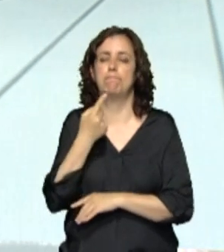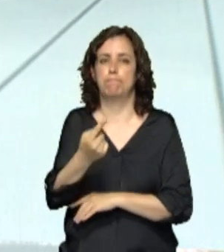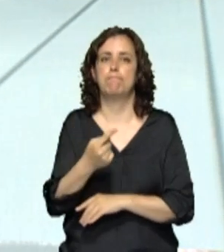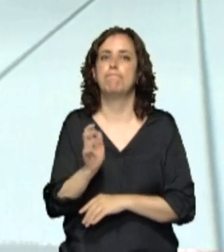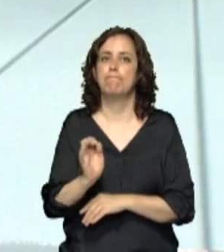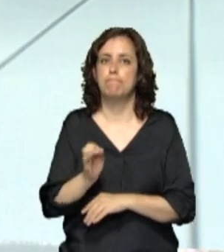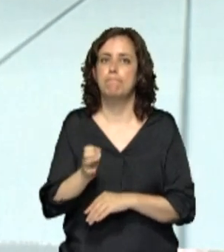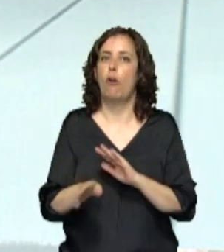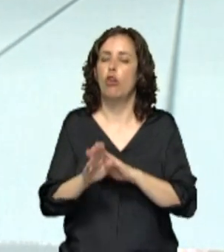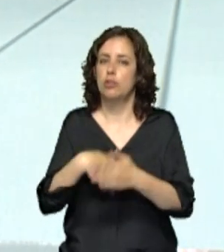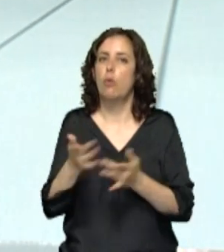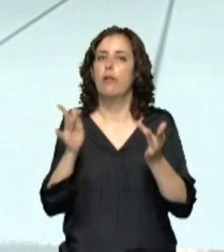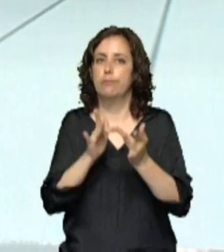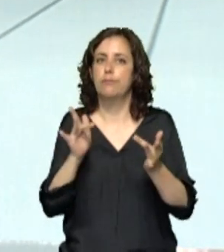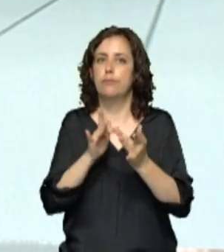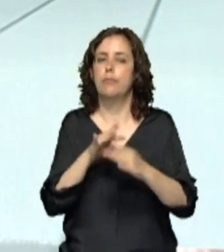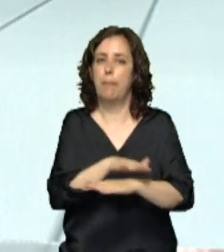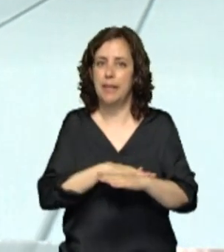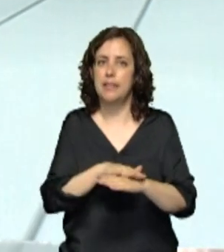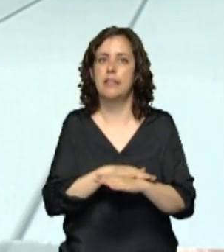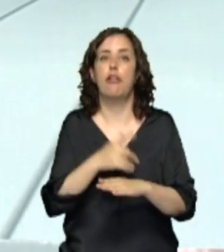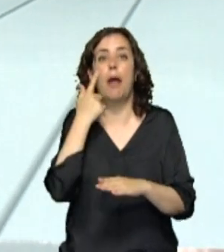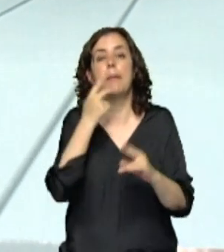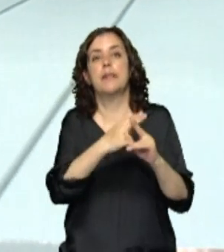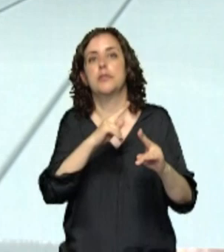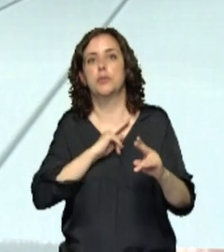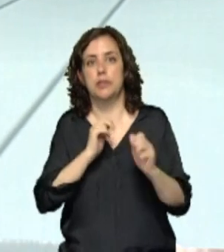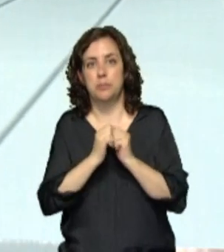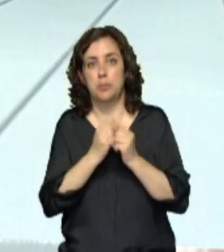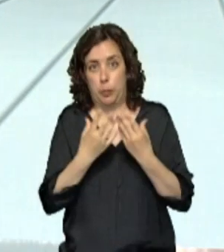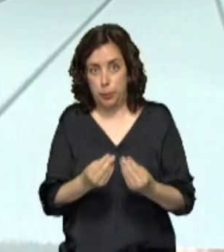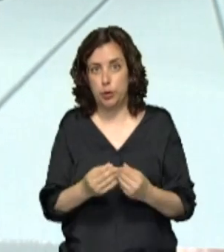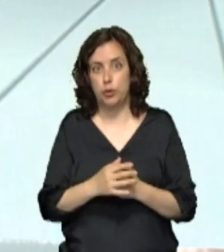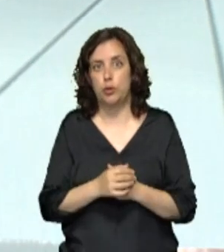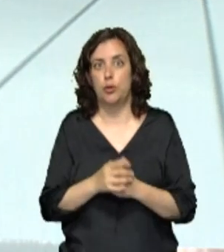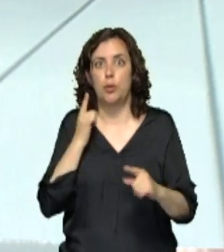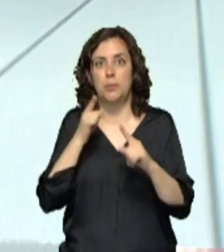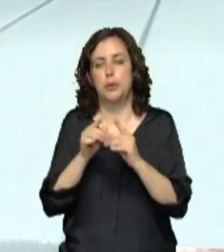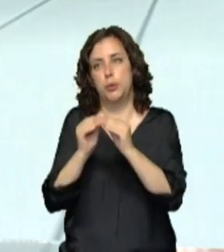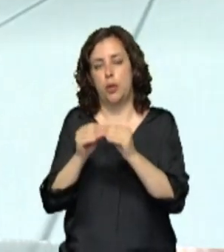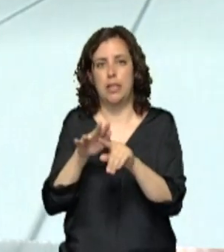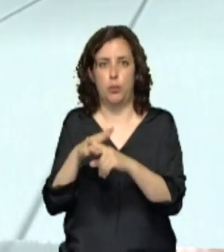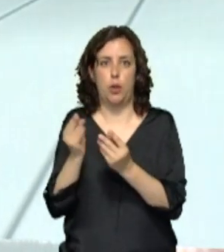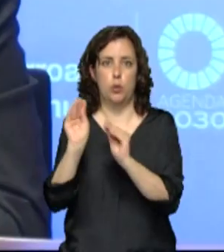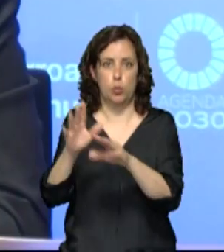manteniendo conversaciones con el ministerio competente y que esperan una respuesta lo antes posible para paliar esta situación.